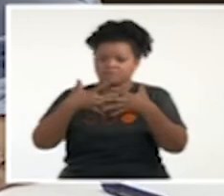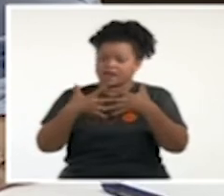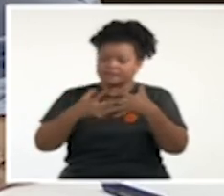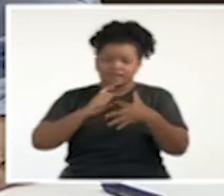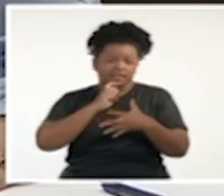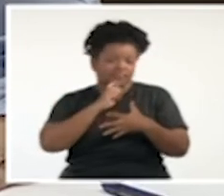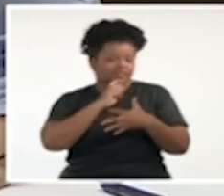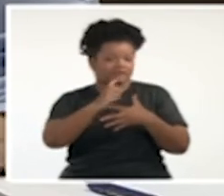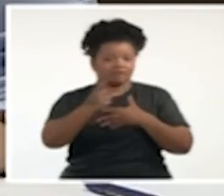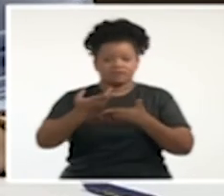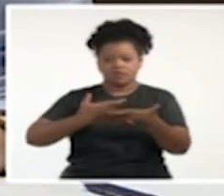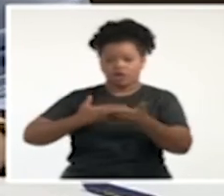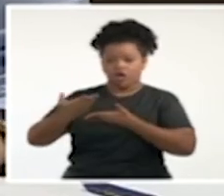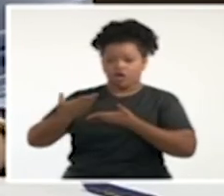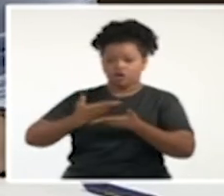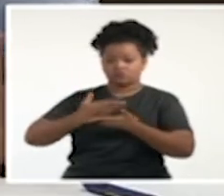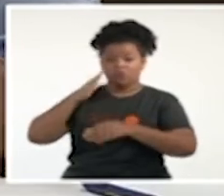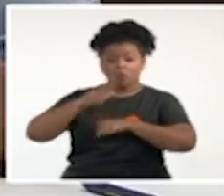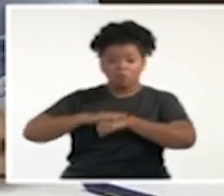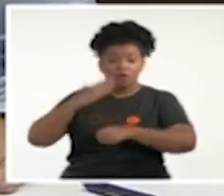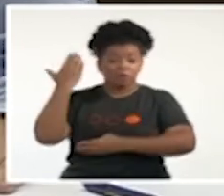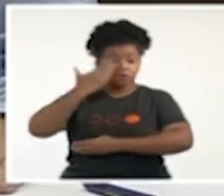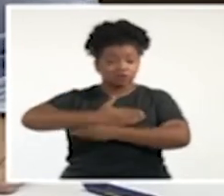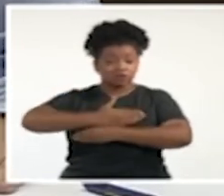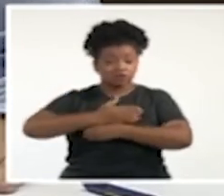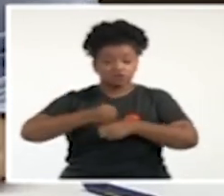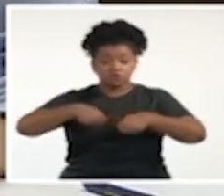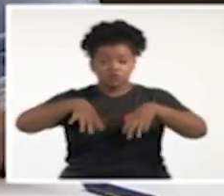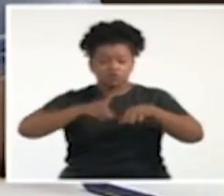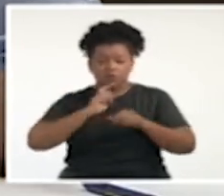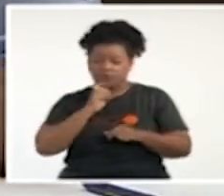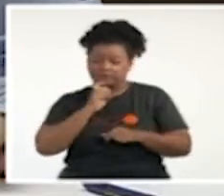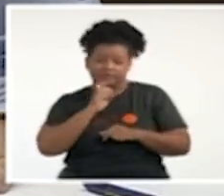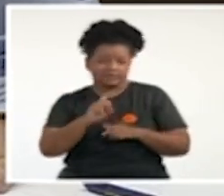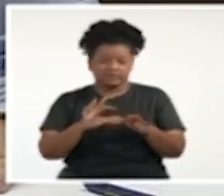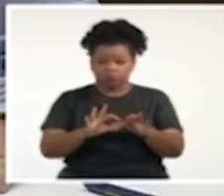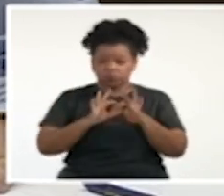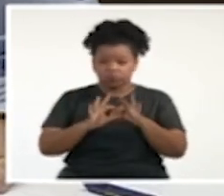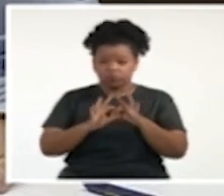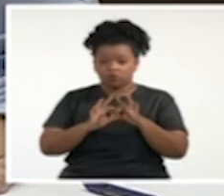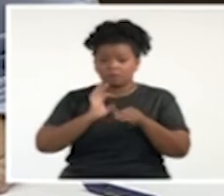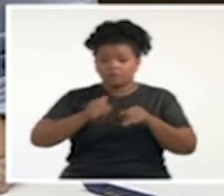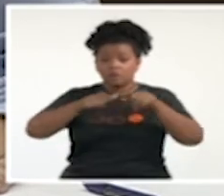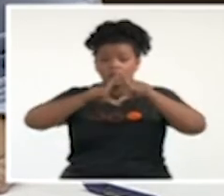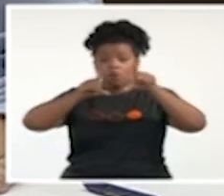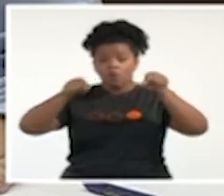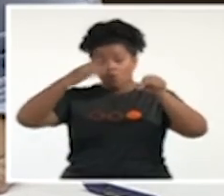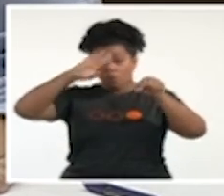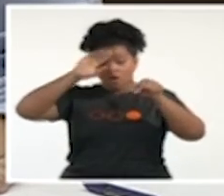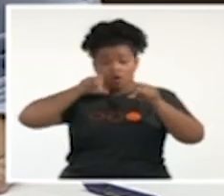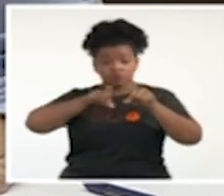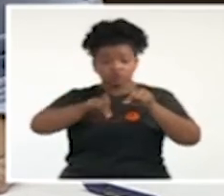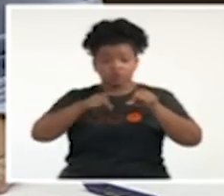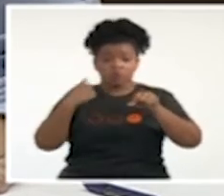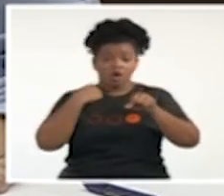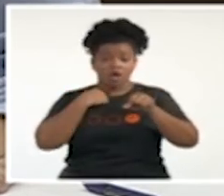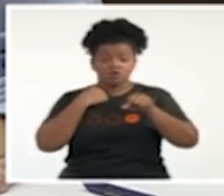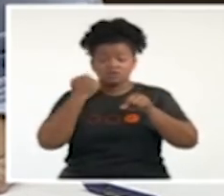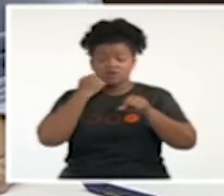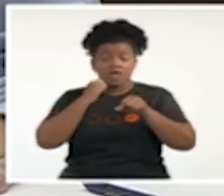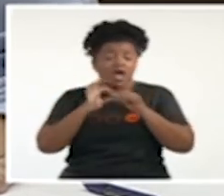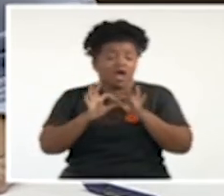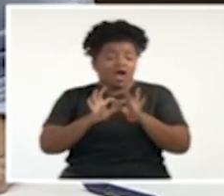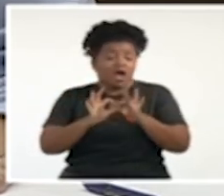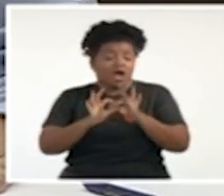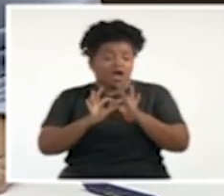combustible a nuestro país. Es decir, que ha sido un escenario extremadamente tenso en el que ha vivido el país en los últimos años agravado, como ya expliqué,